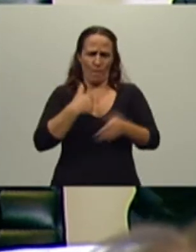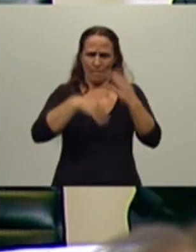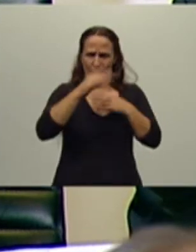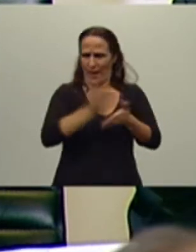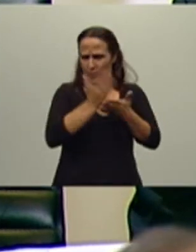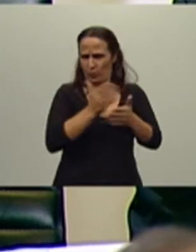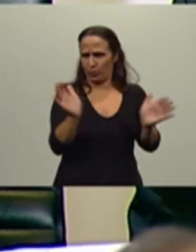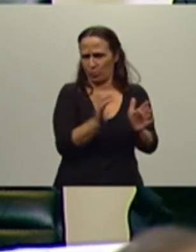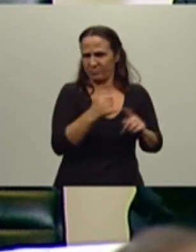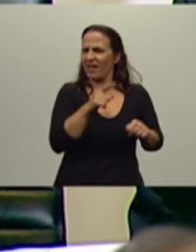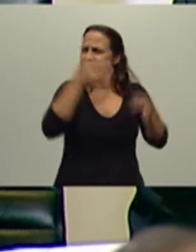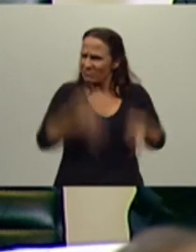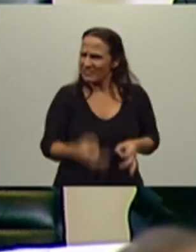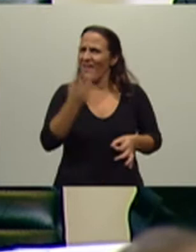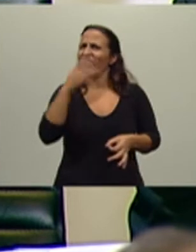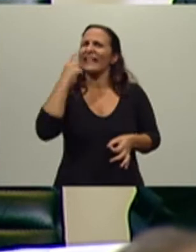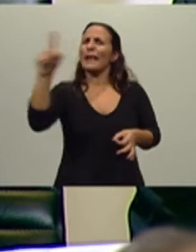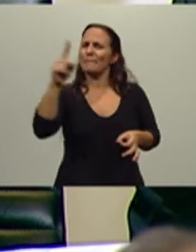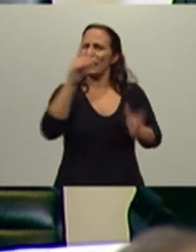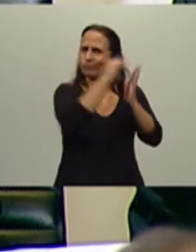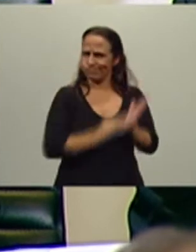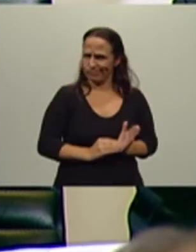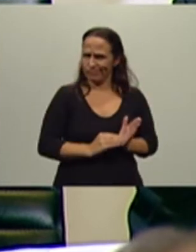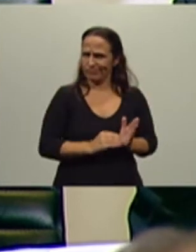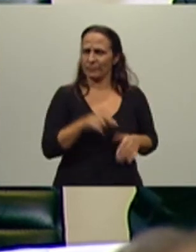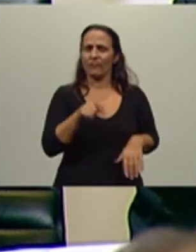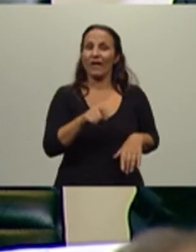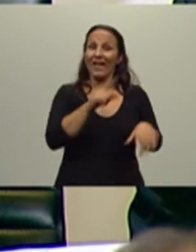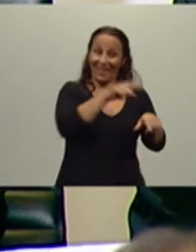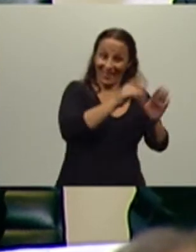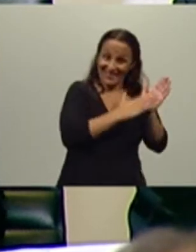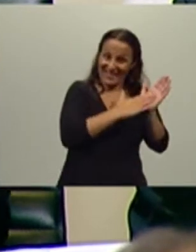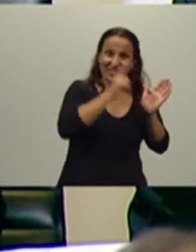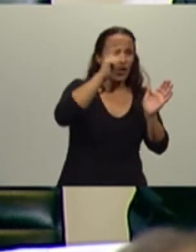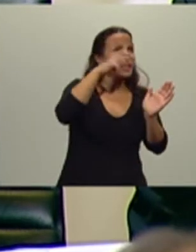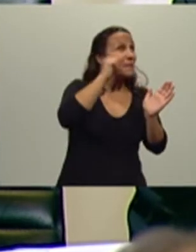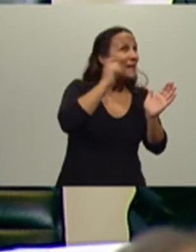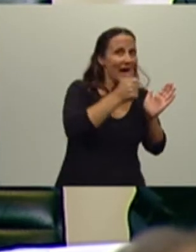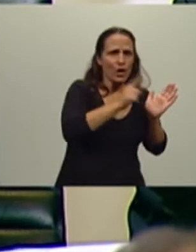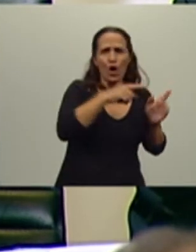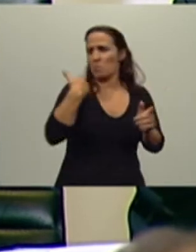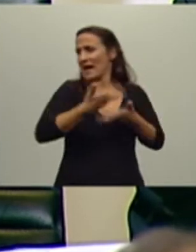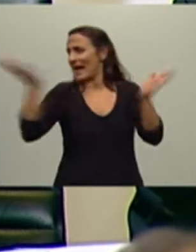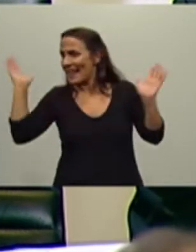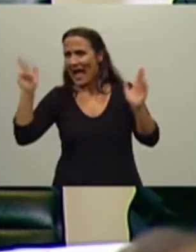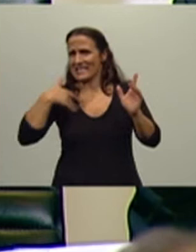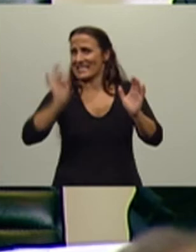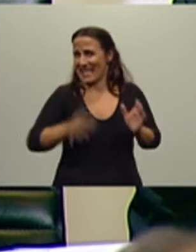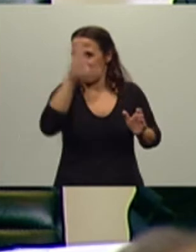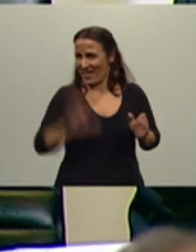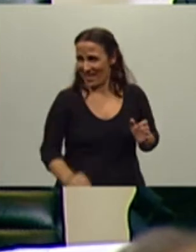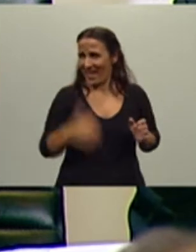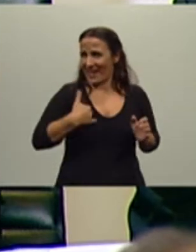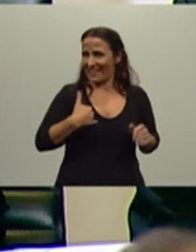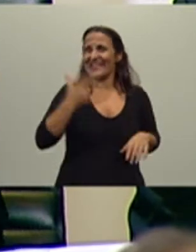hay 30.000 productores inscriptos, no en el CEPAGA, en general en la actividad económica, pero solo se